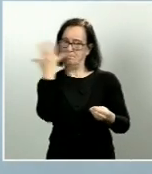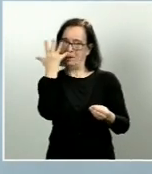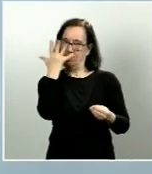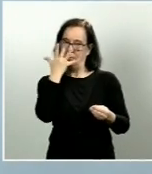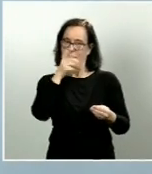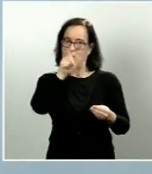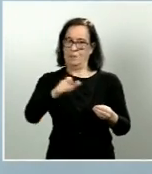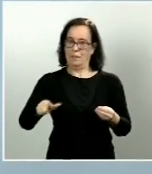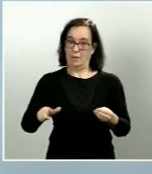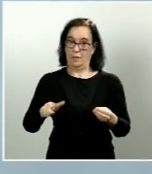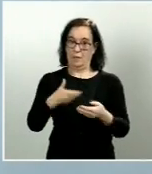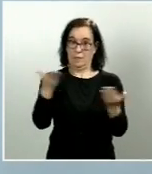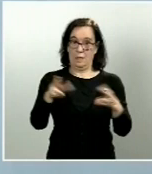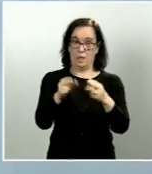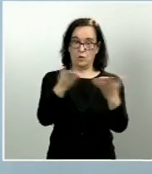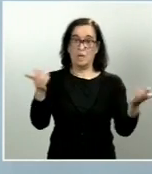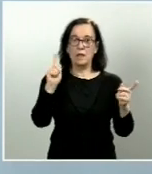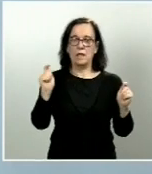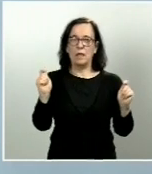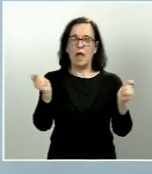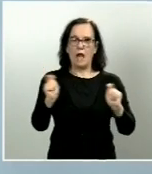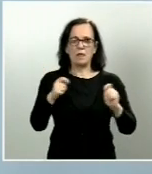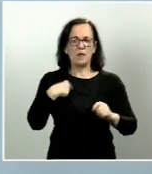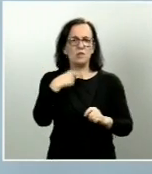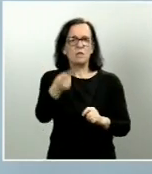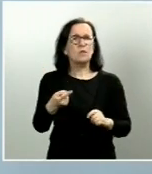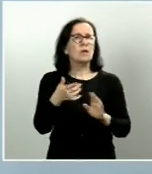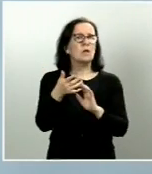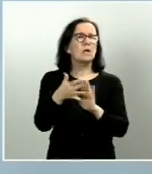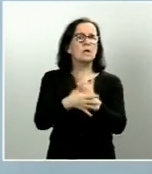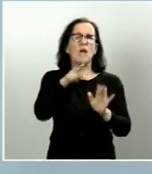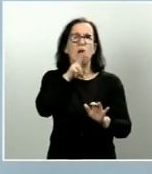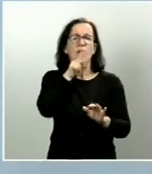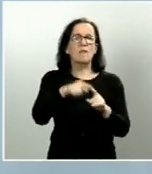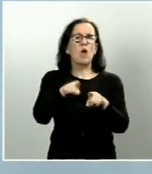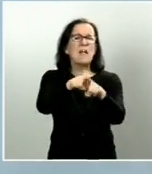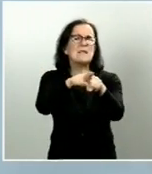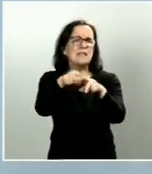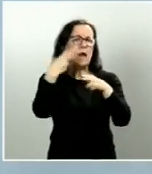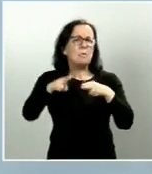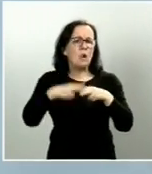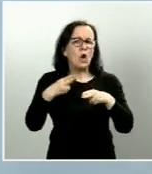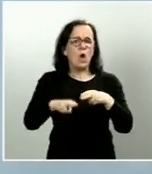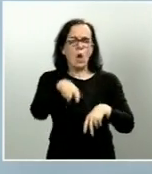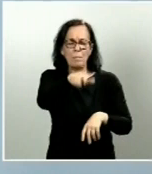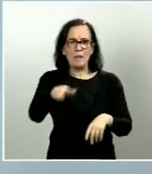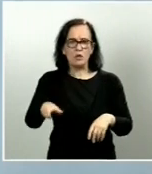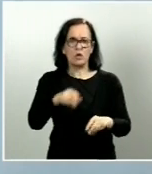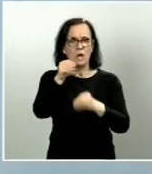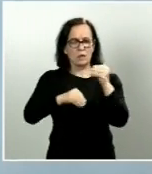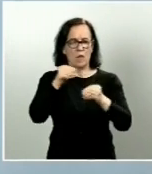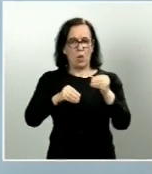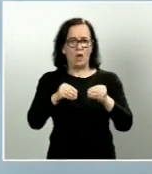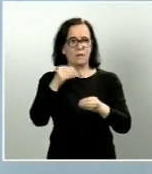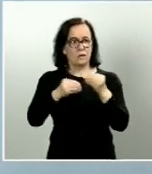y alarma. En ningún momento estamos hablando de crítica política o de ciudadanos que lo hacen amparados en